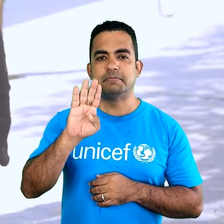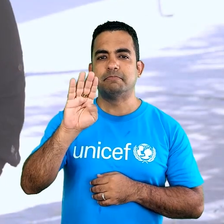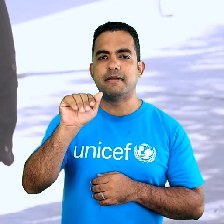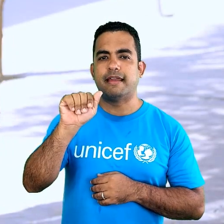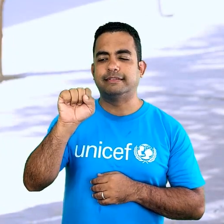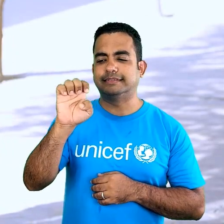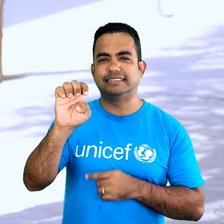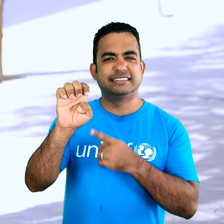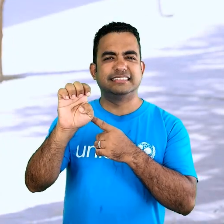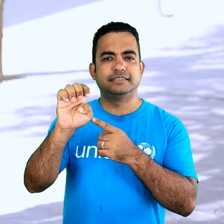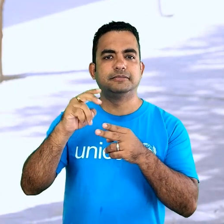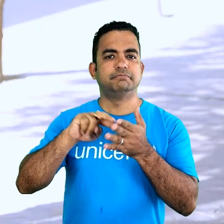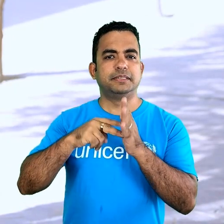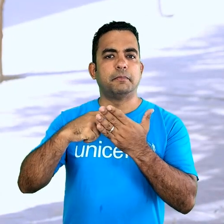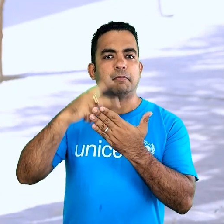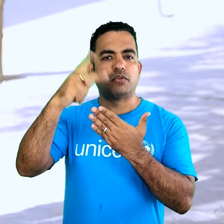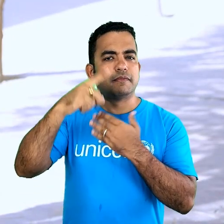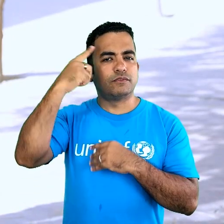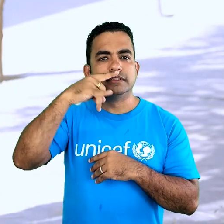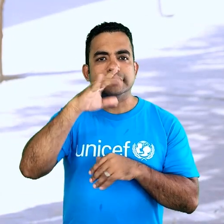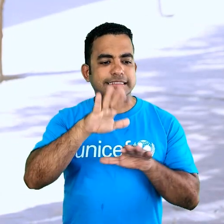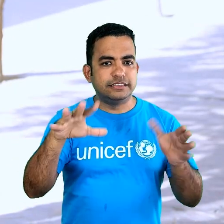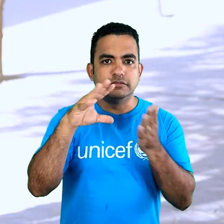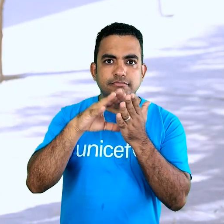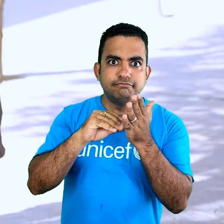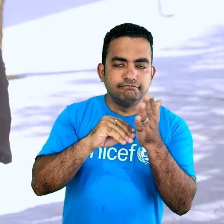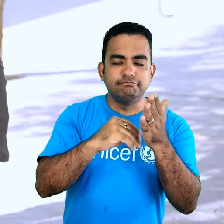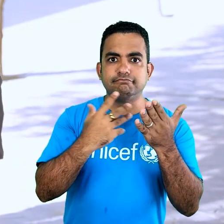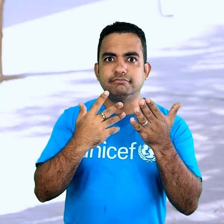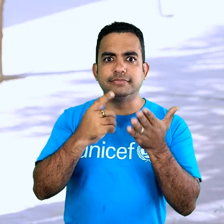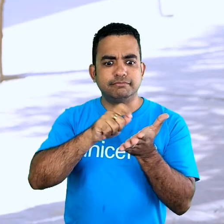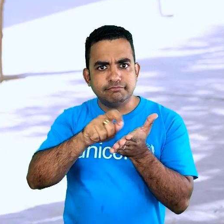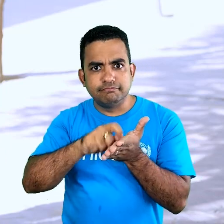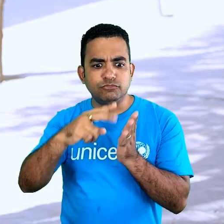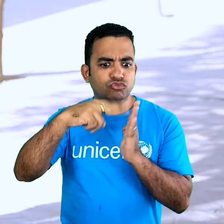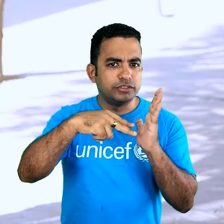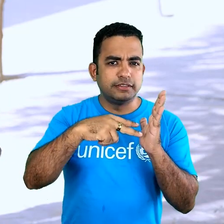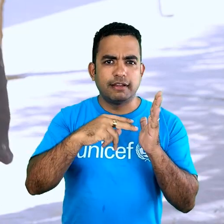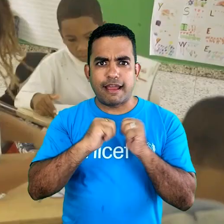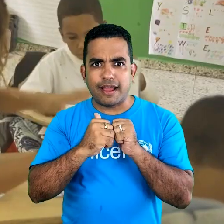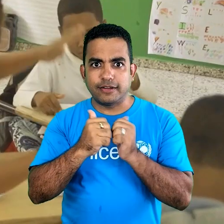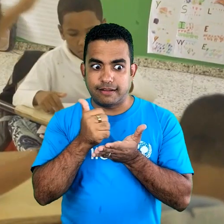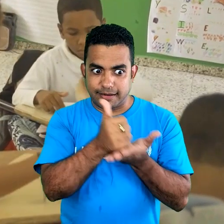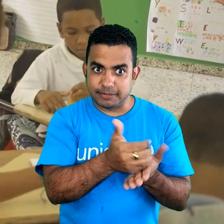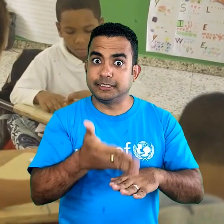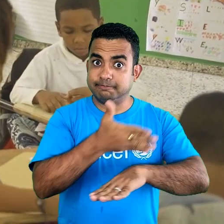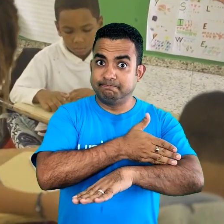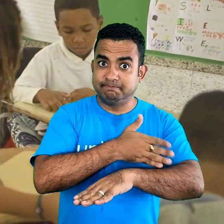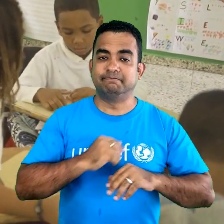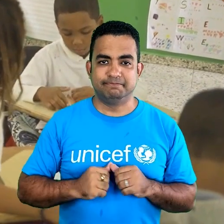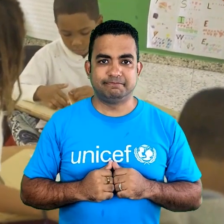Tomase es un programa diseñado para que los niños y niñas aprendan más rápido lo que es la lectura y la escritura.